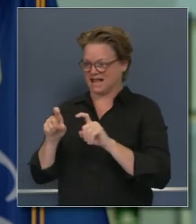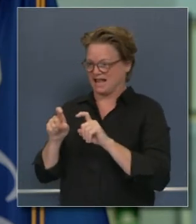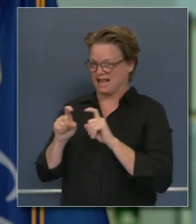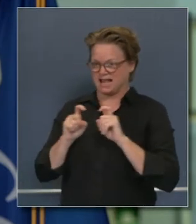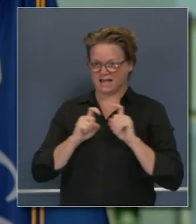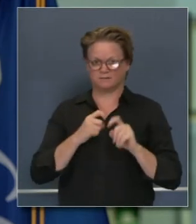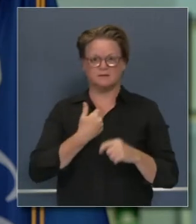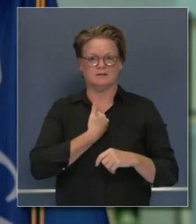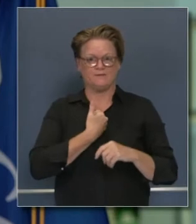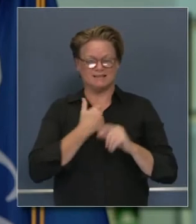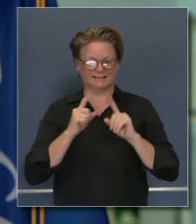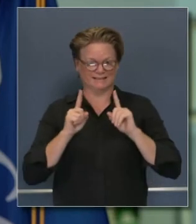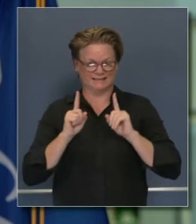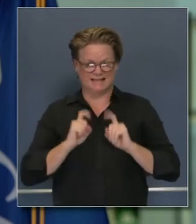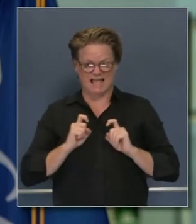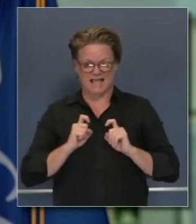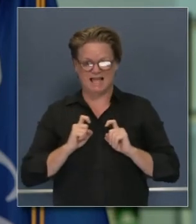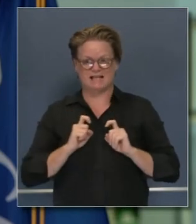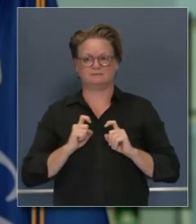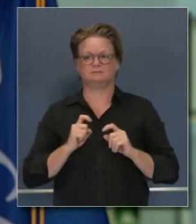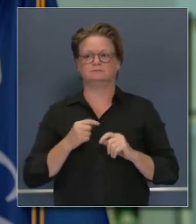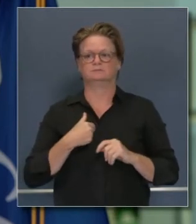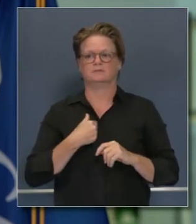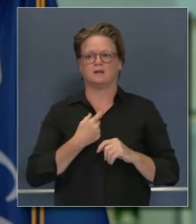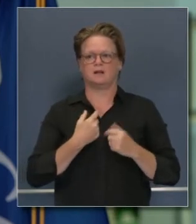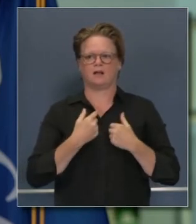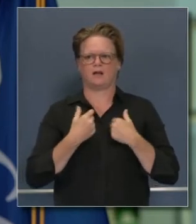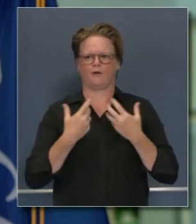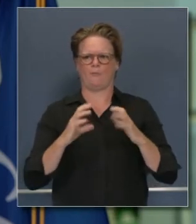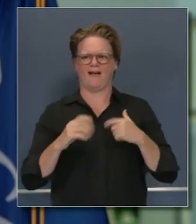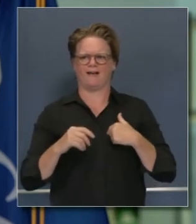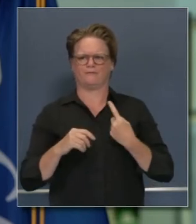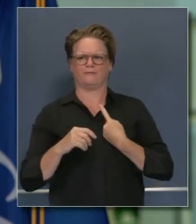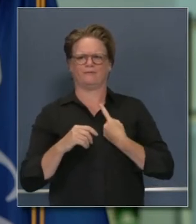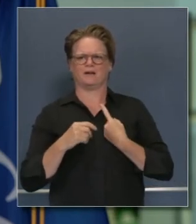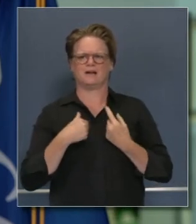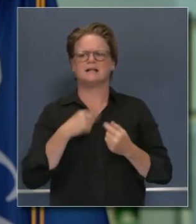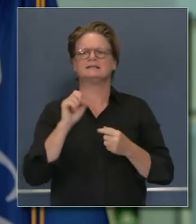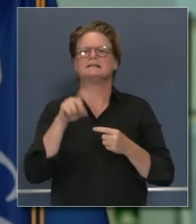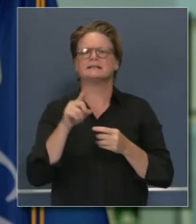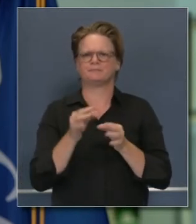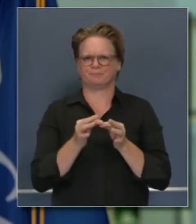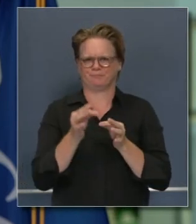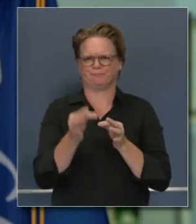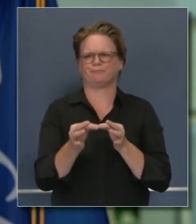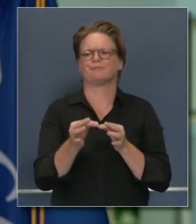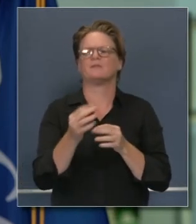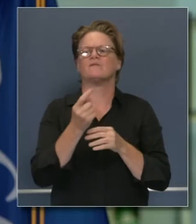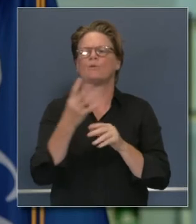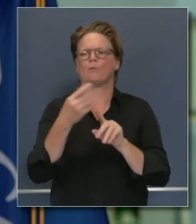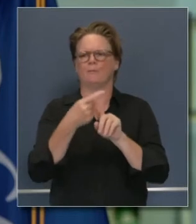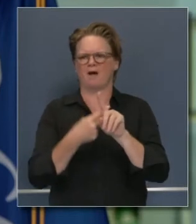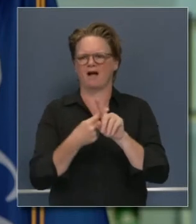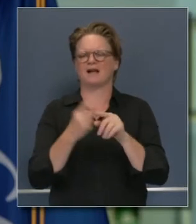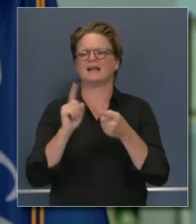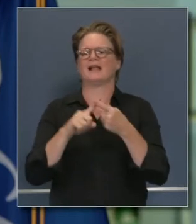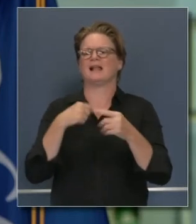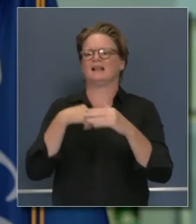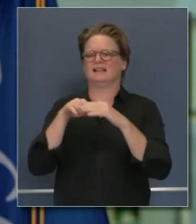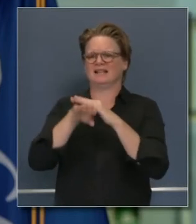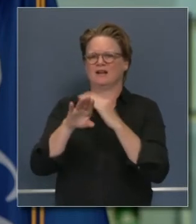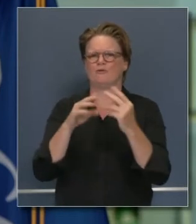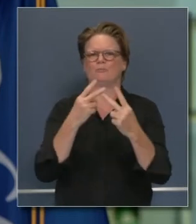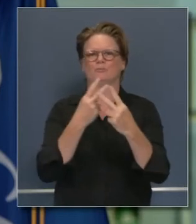tiene que tener acceso no quiero ser yo el primero en la fila retrasé lo más posible el que yo recibiera esta prueba pero fue